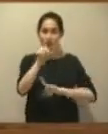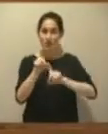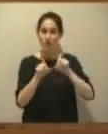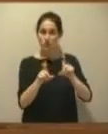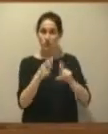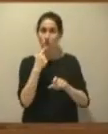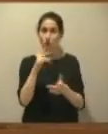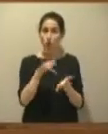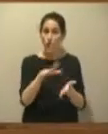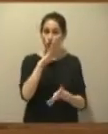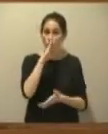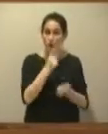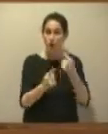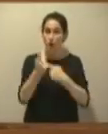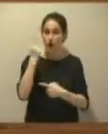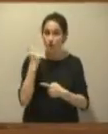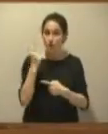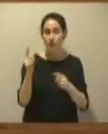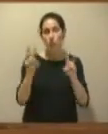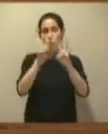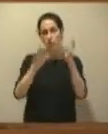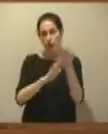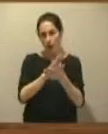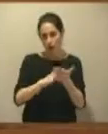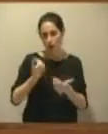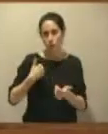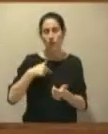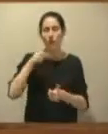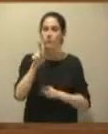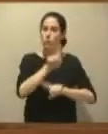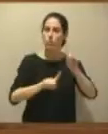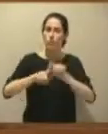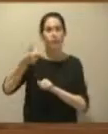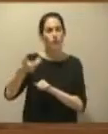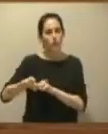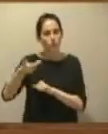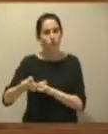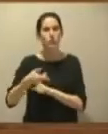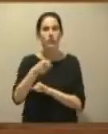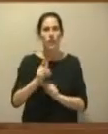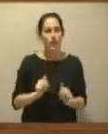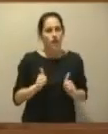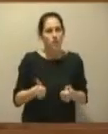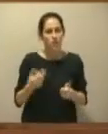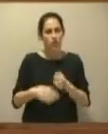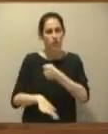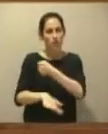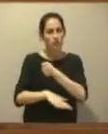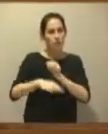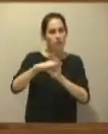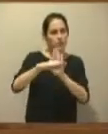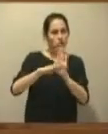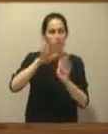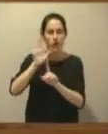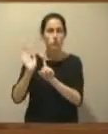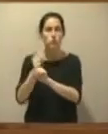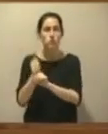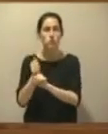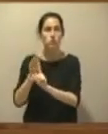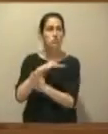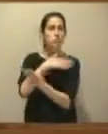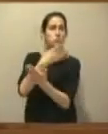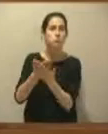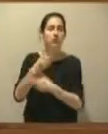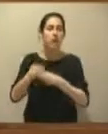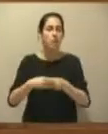de febrero del año pasado, ya hablamos de que este era un problema fundamental y que había que empezar a poner las bases para su solución. Sí